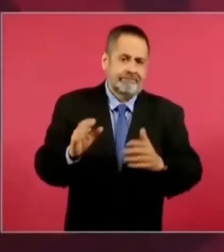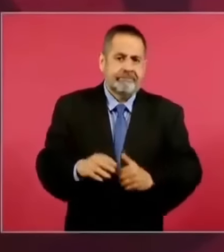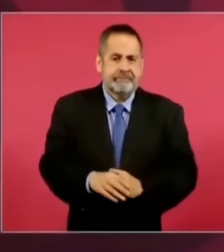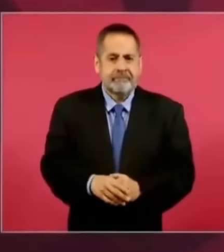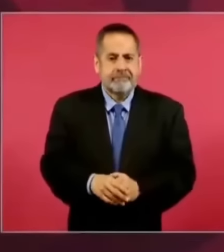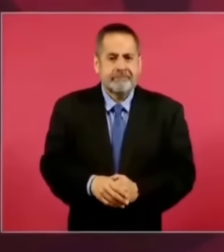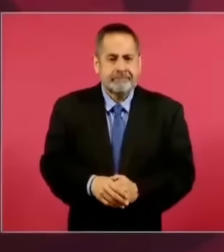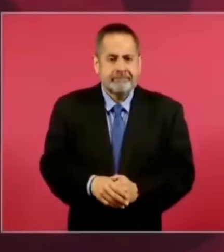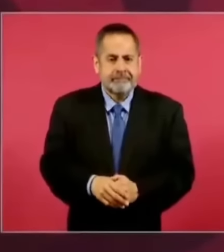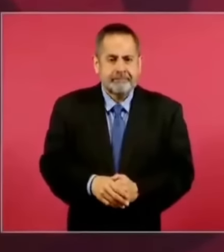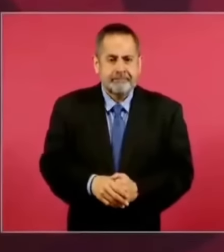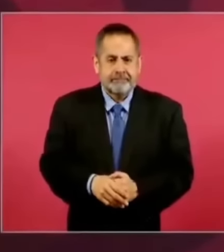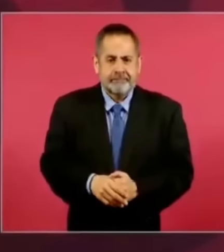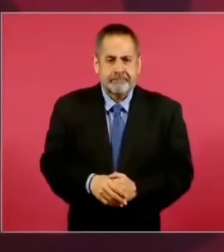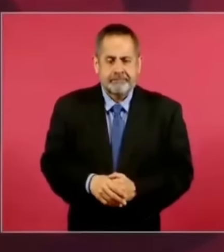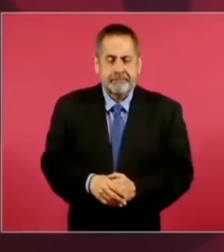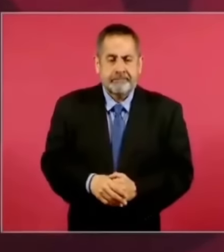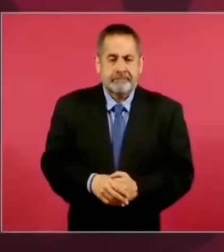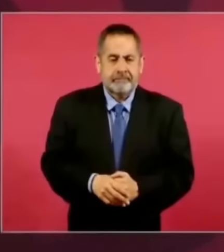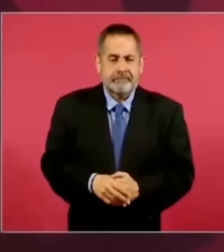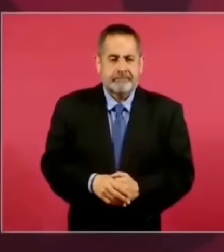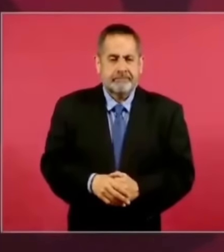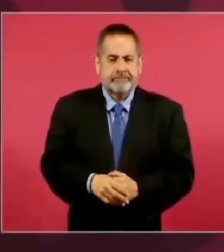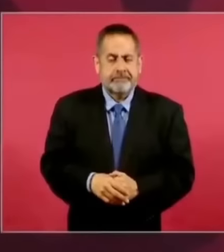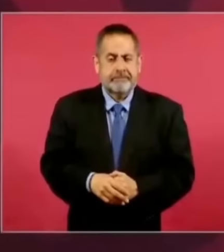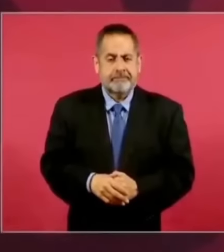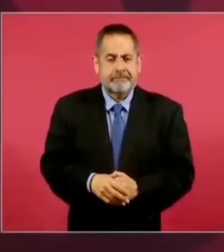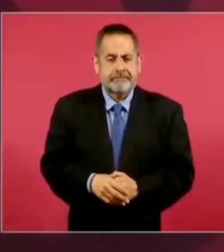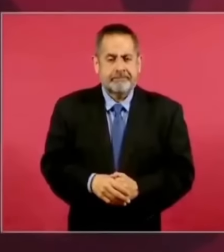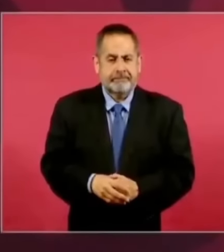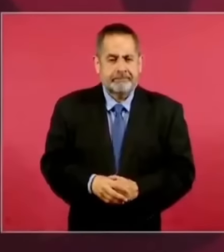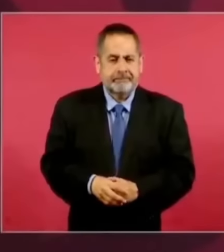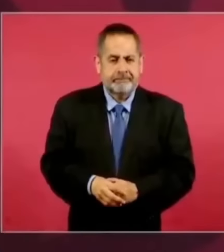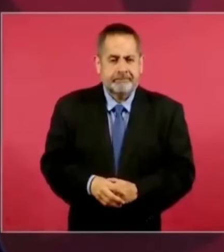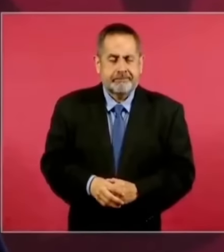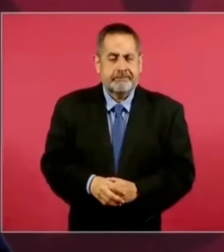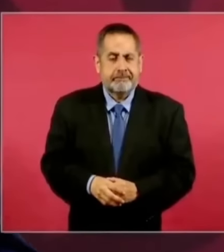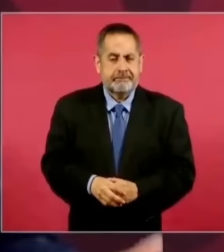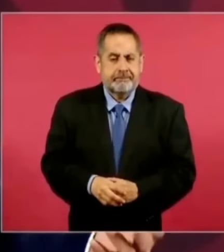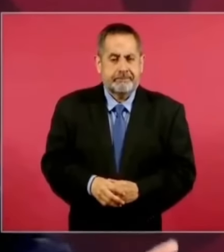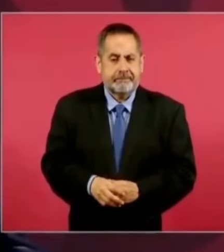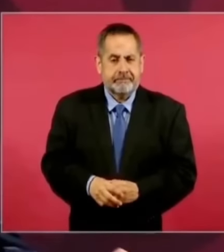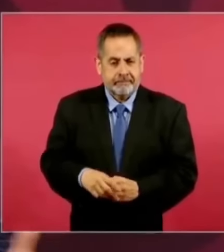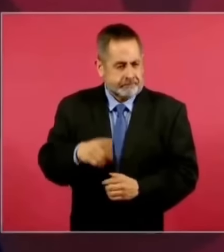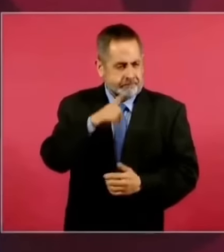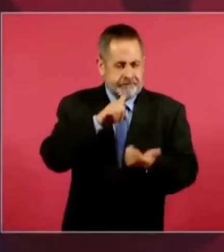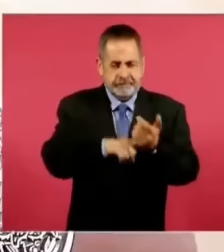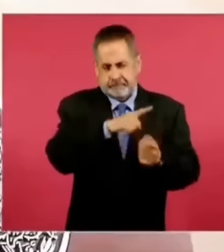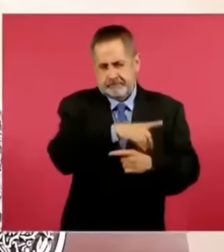cuando se hace el fraude